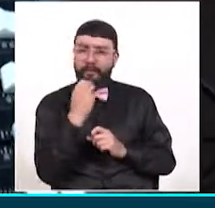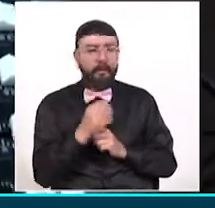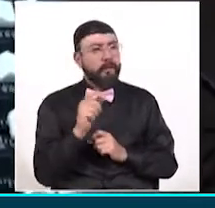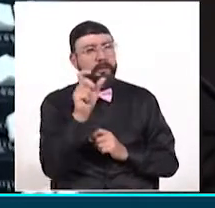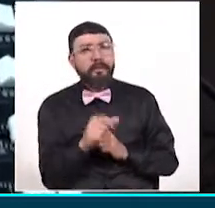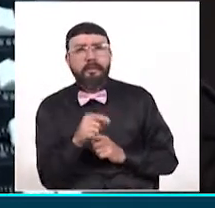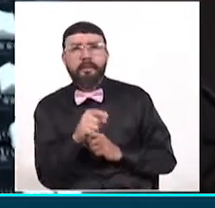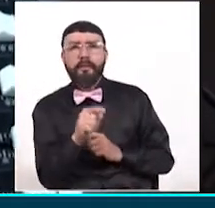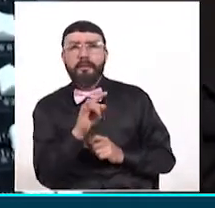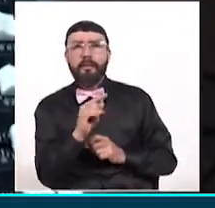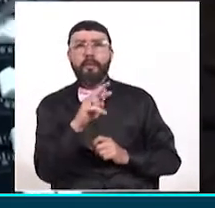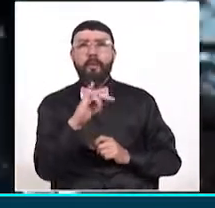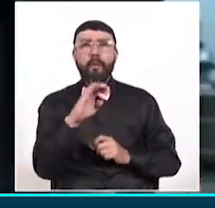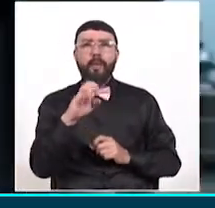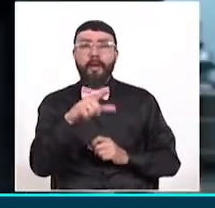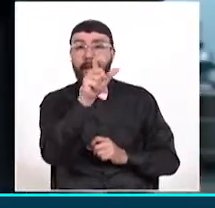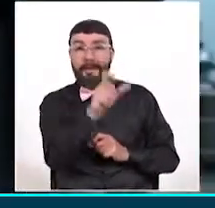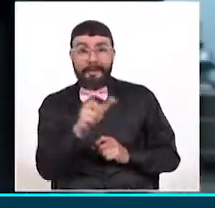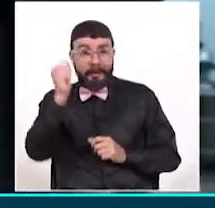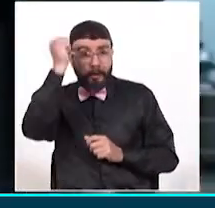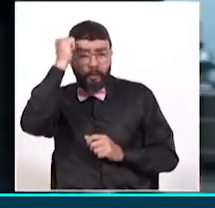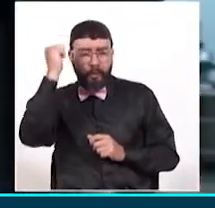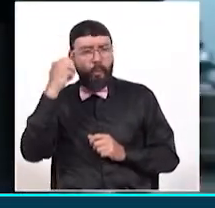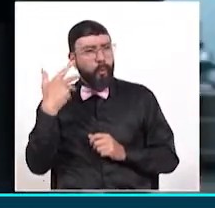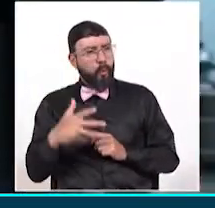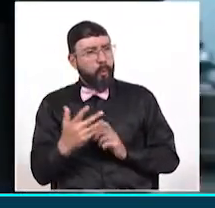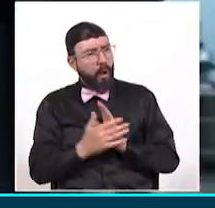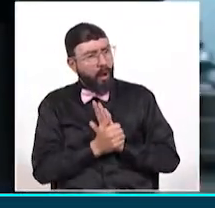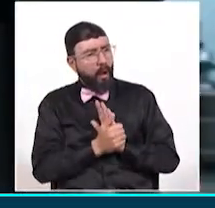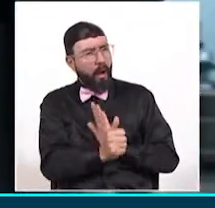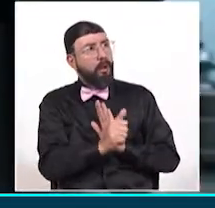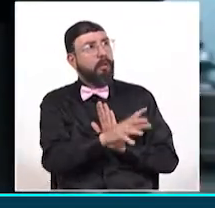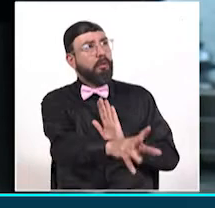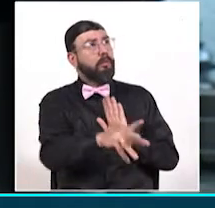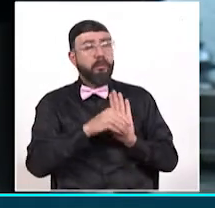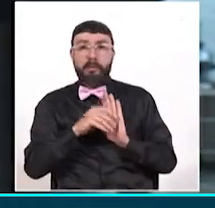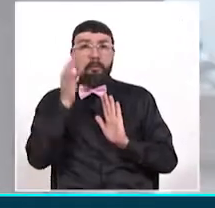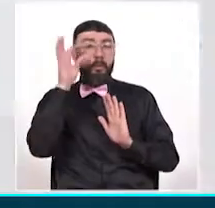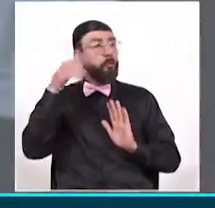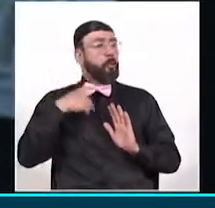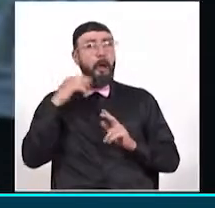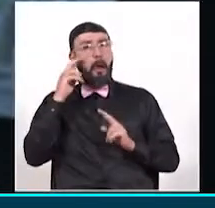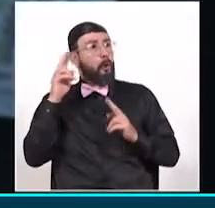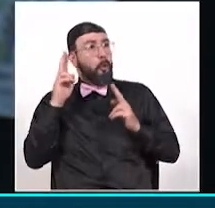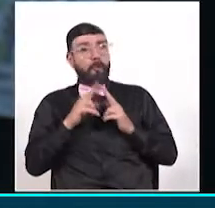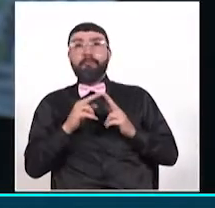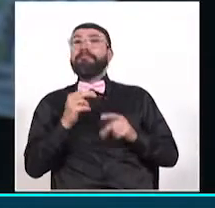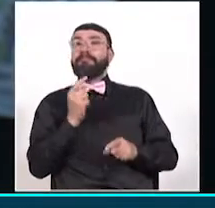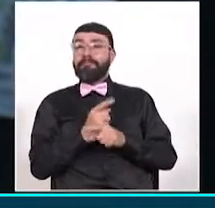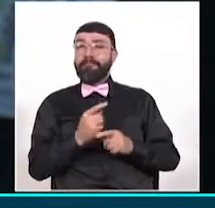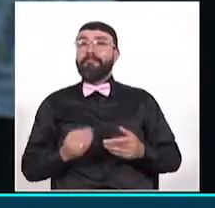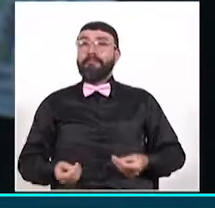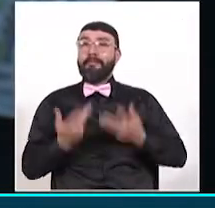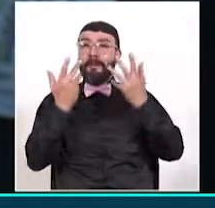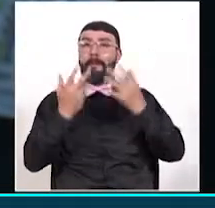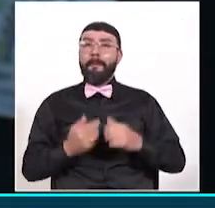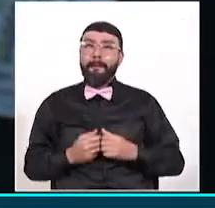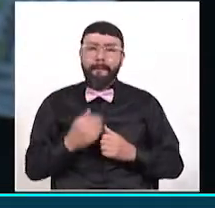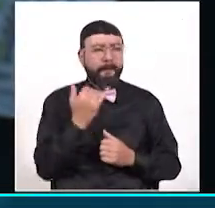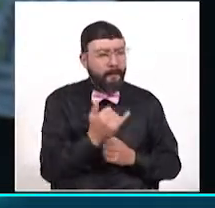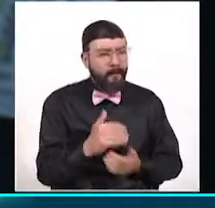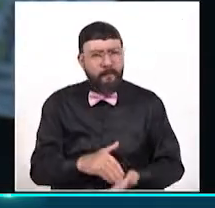Uriel saca una de esas habilidades que quizás anteriormente yo no conocía. Fortalecemos la cultura, sacamos